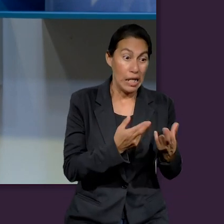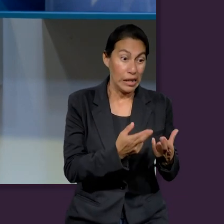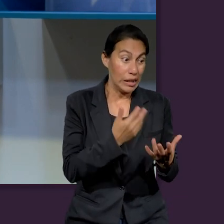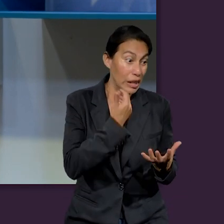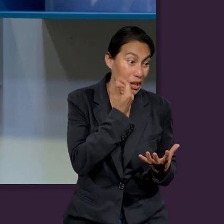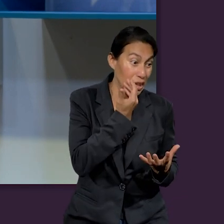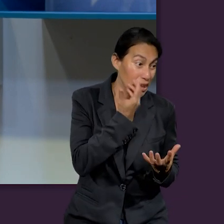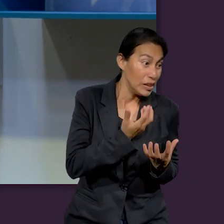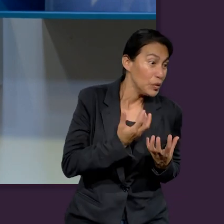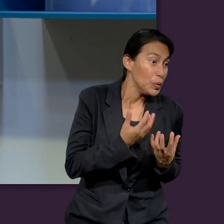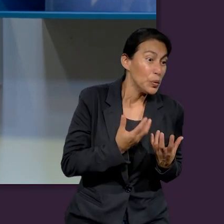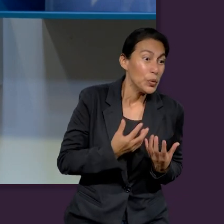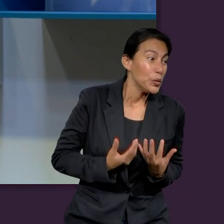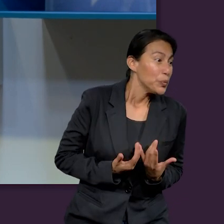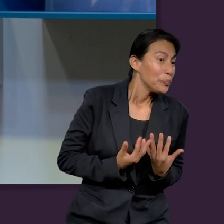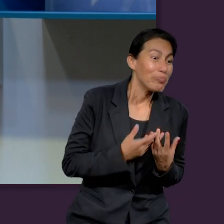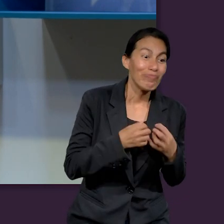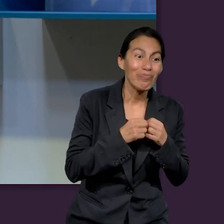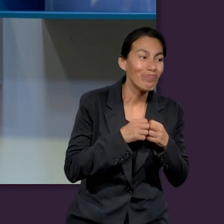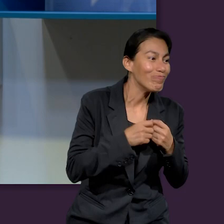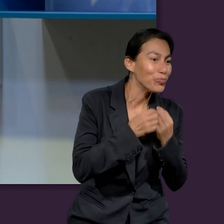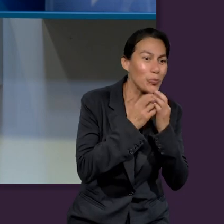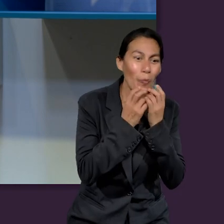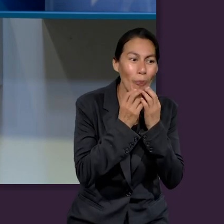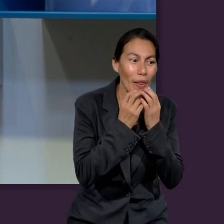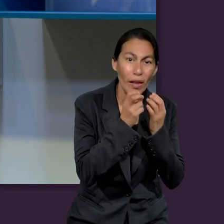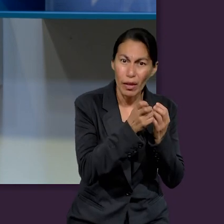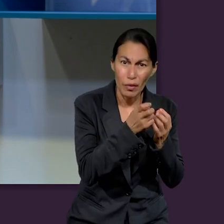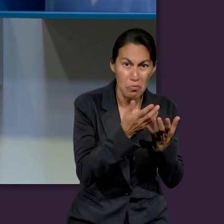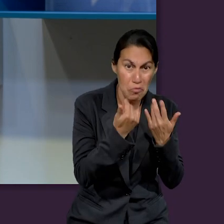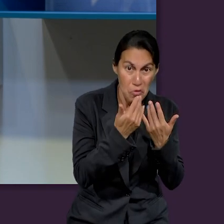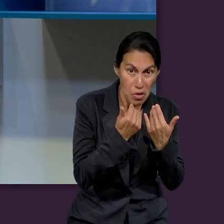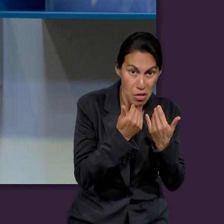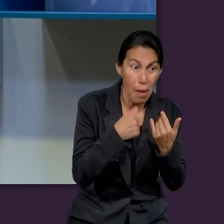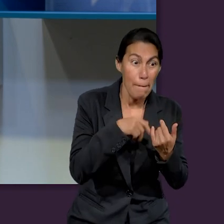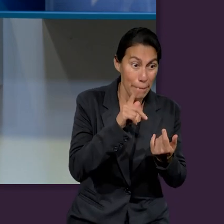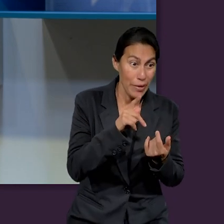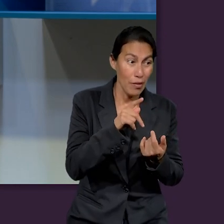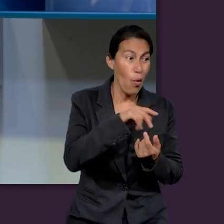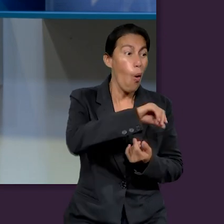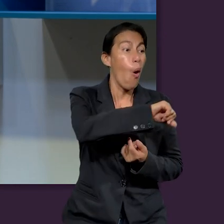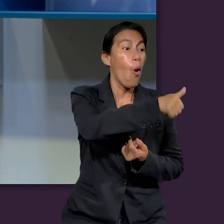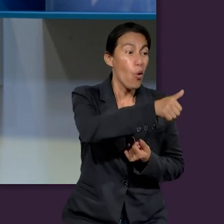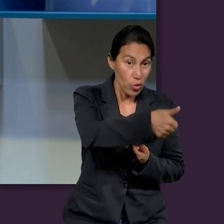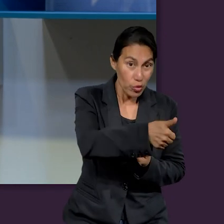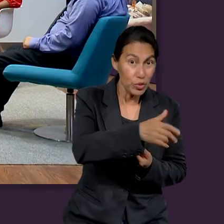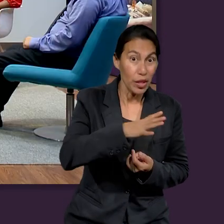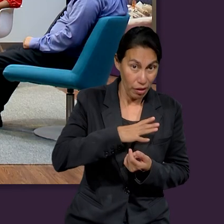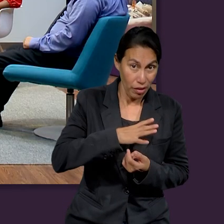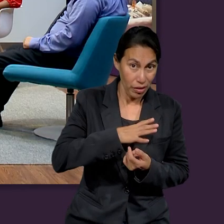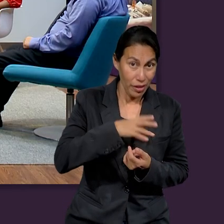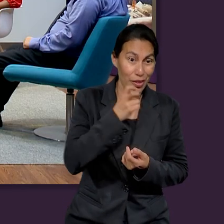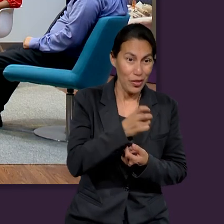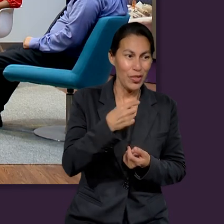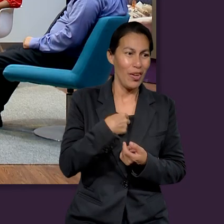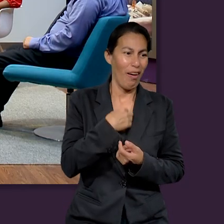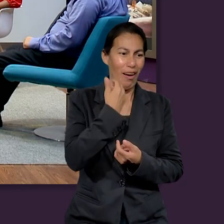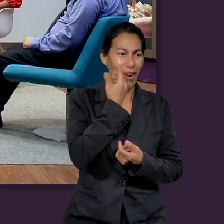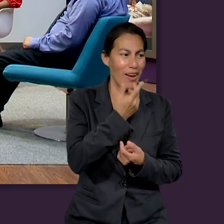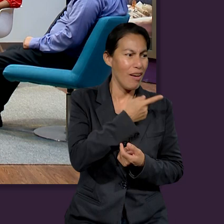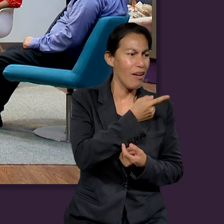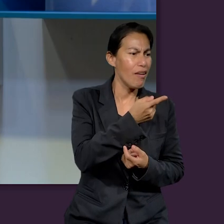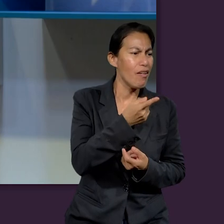por obtener riquezas o posesiones que no tienes, pero que sí las tienen otros.